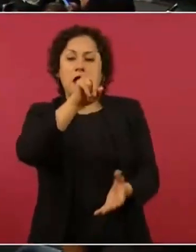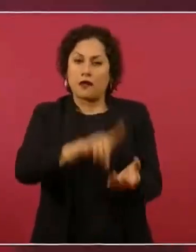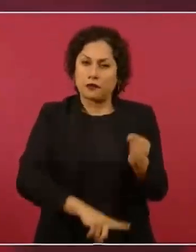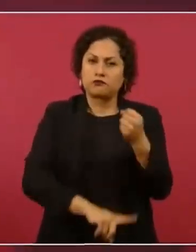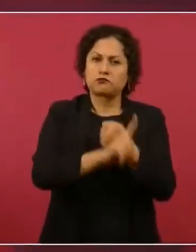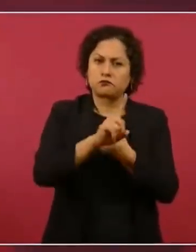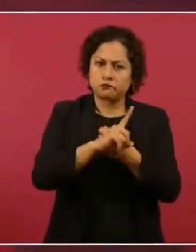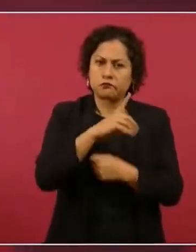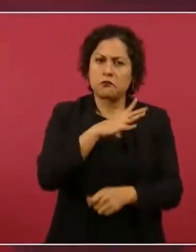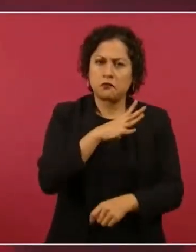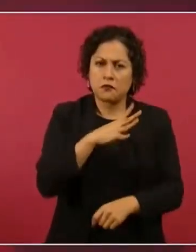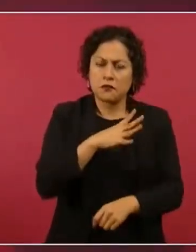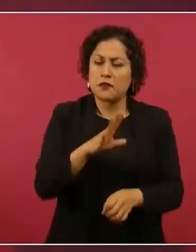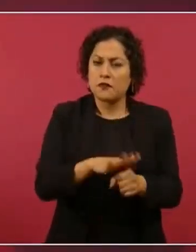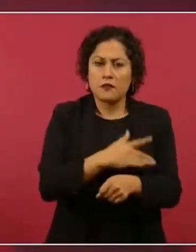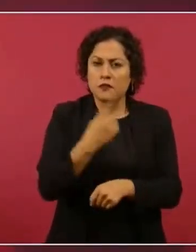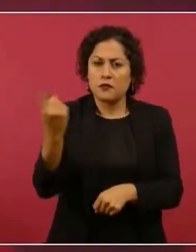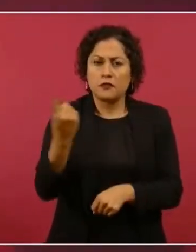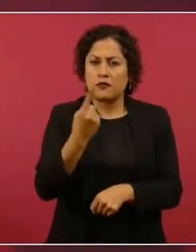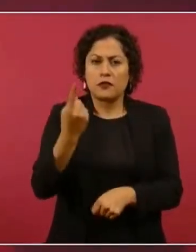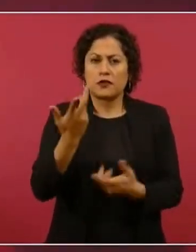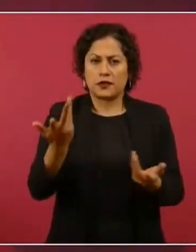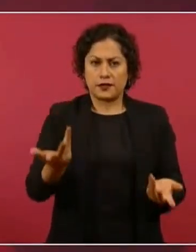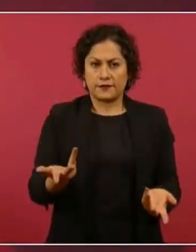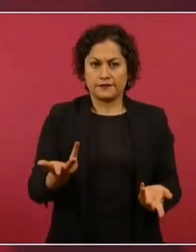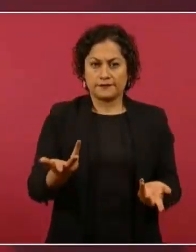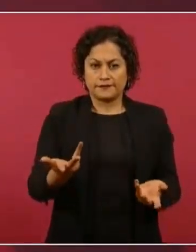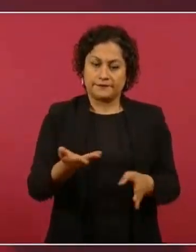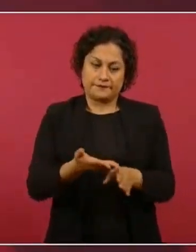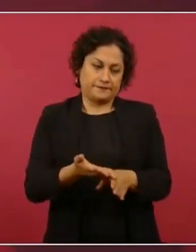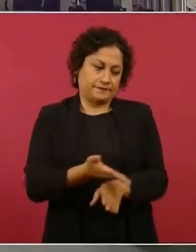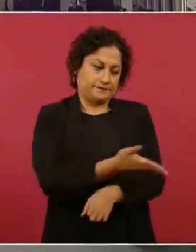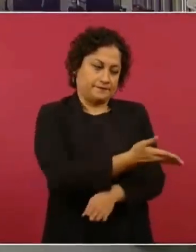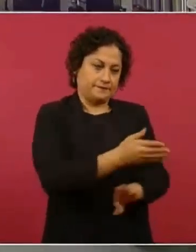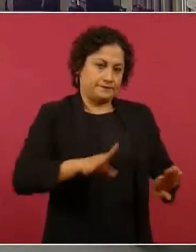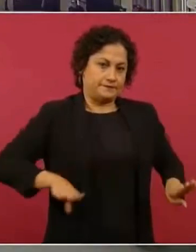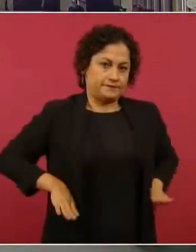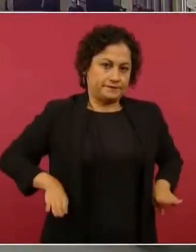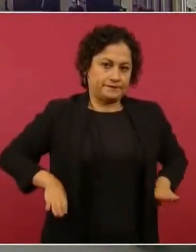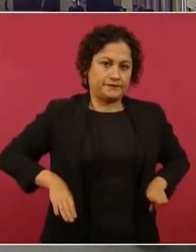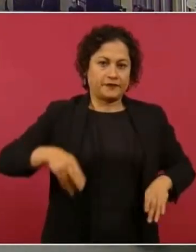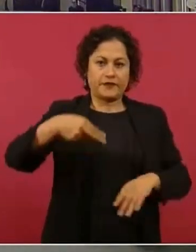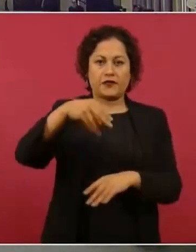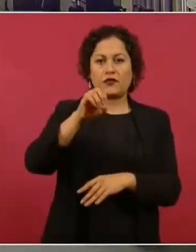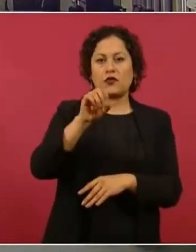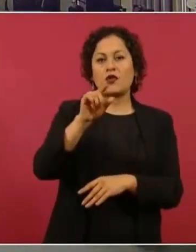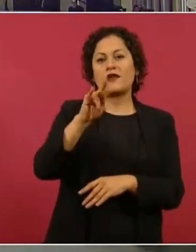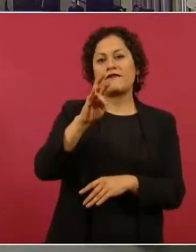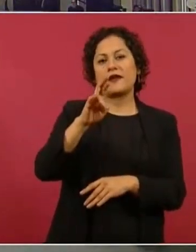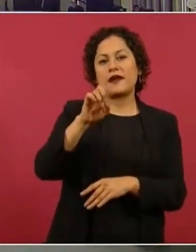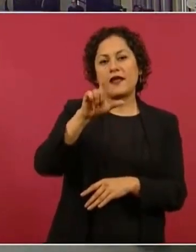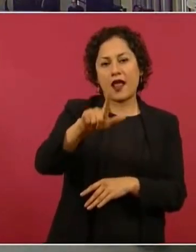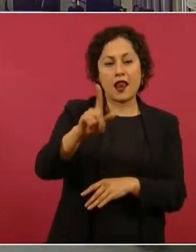porque la política neoliberal que se aplicó en el mundo